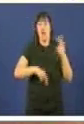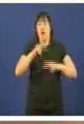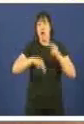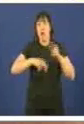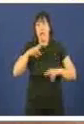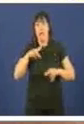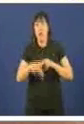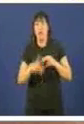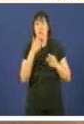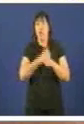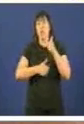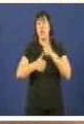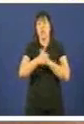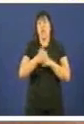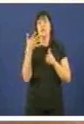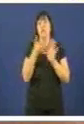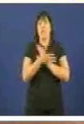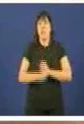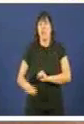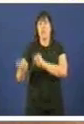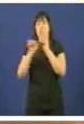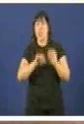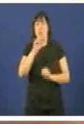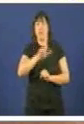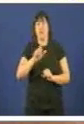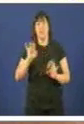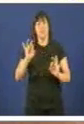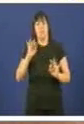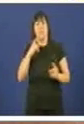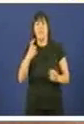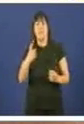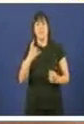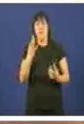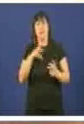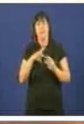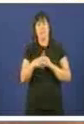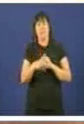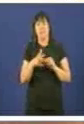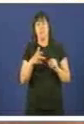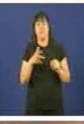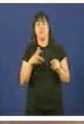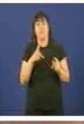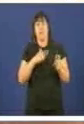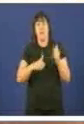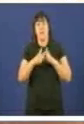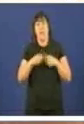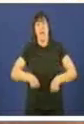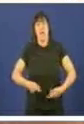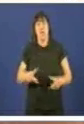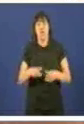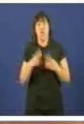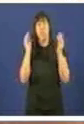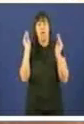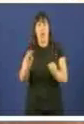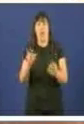pero priorizar a protección, os que máis o necesitan, priorizar o gasto social, e non o que recomenda, ou